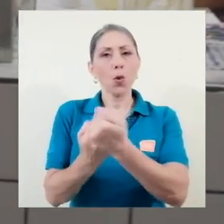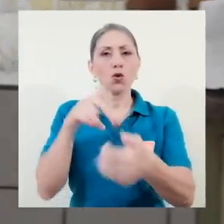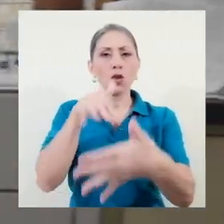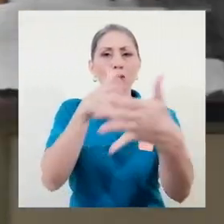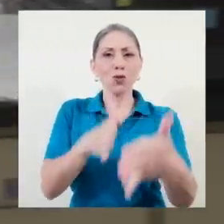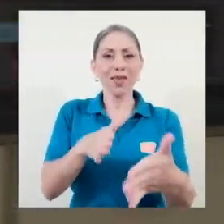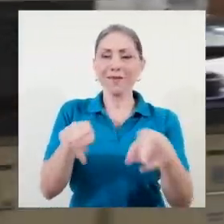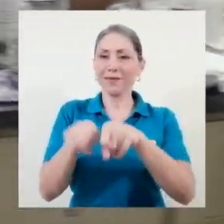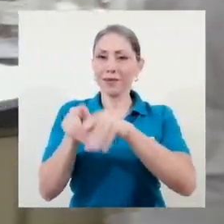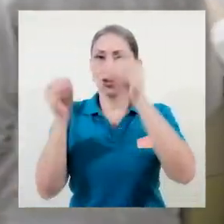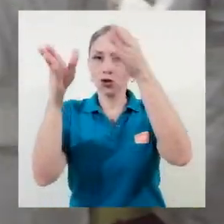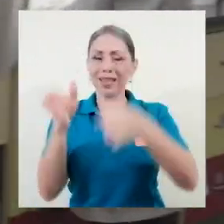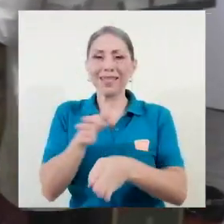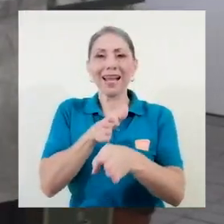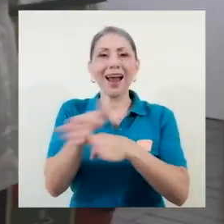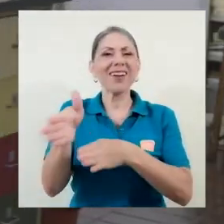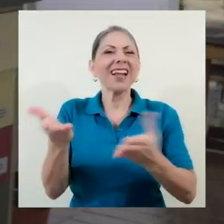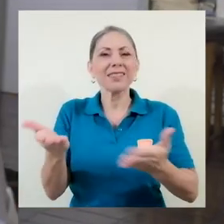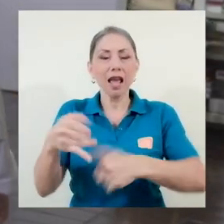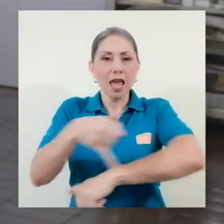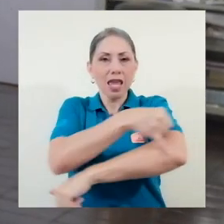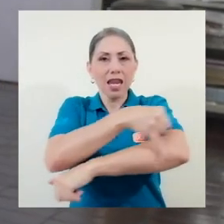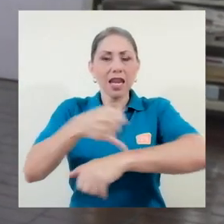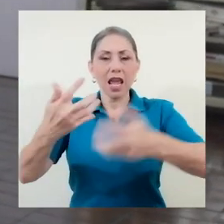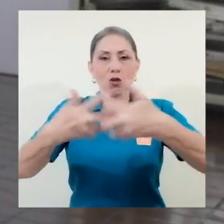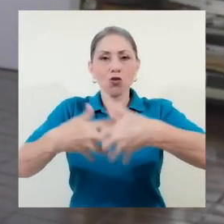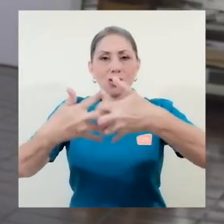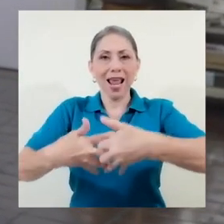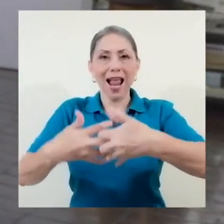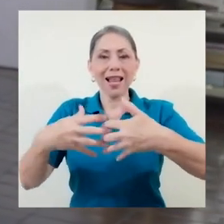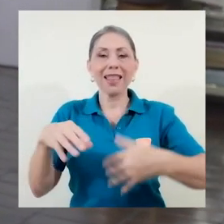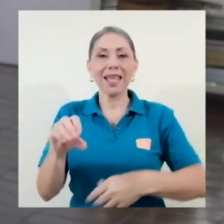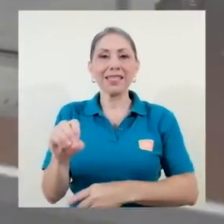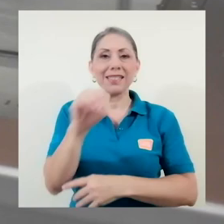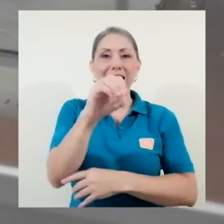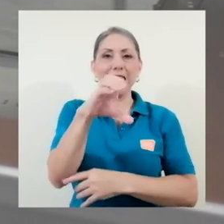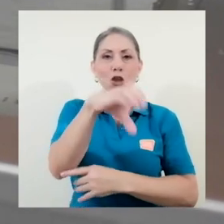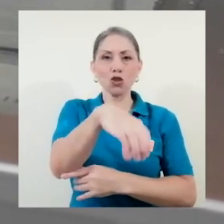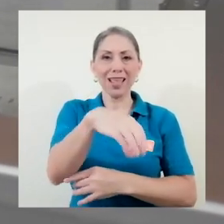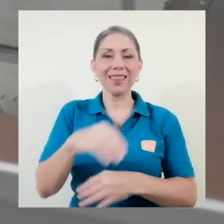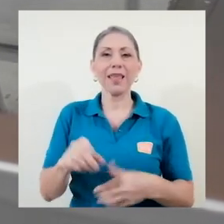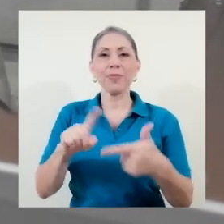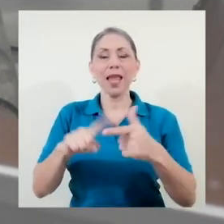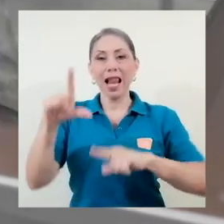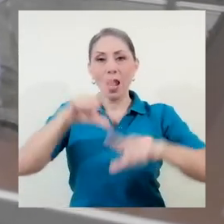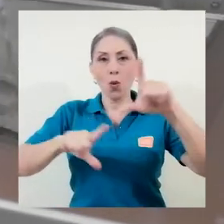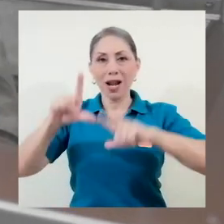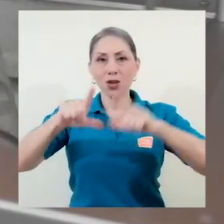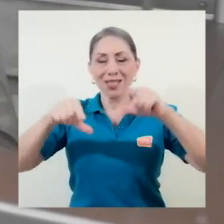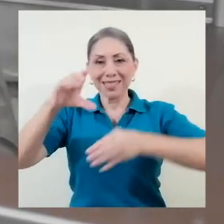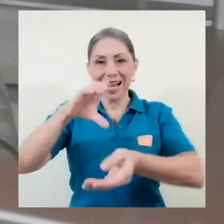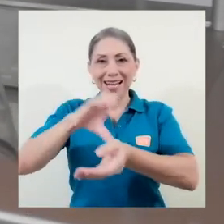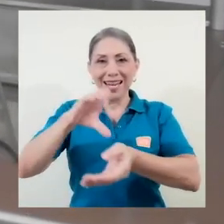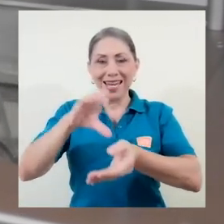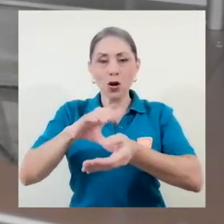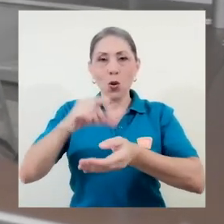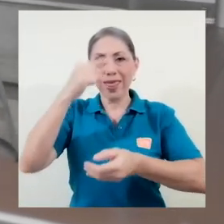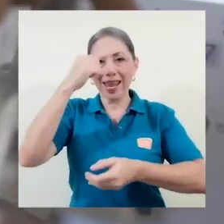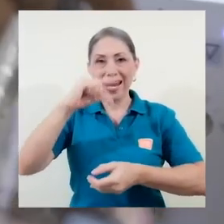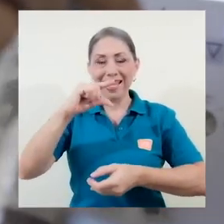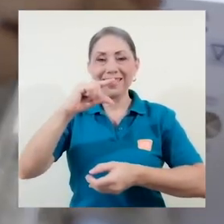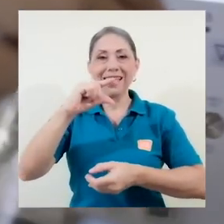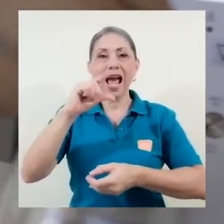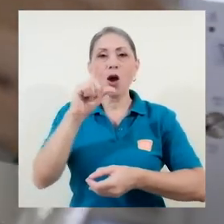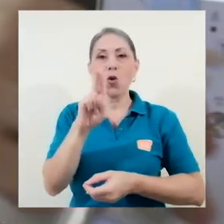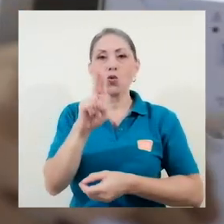apoyo de estudiantes y docentes de las carreras de Ingeniería Industrial de la sede de Occidente, de Laboratorista Químico del Recinto